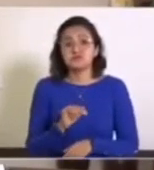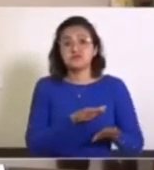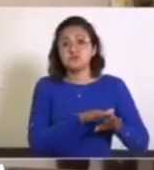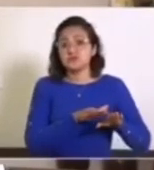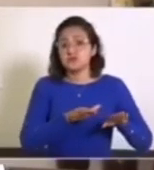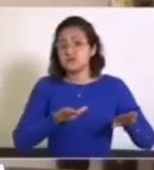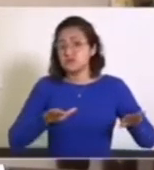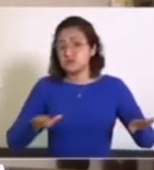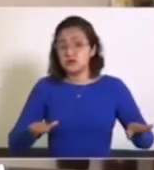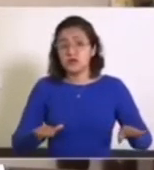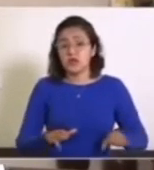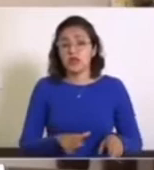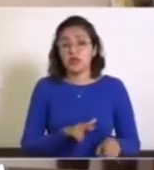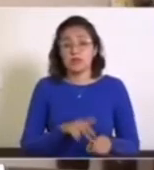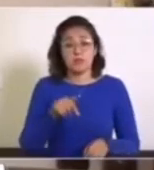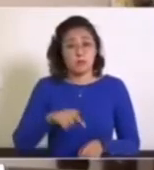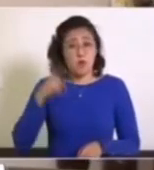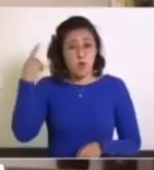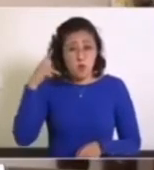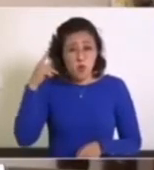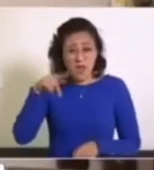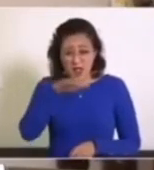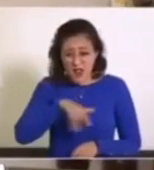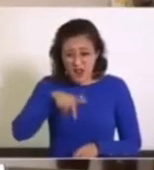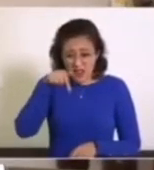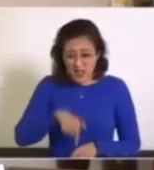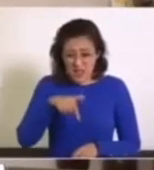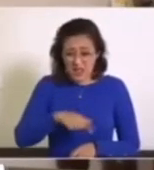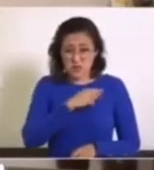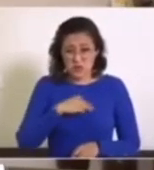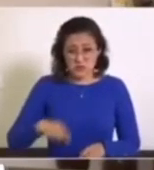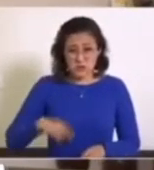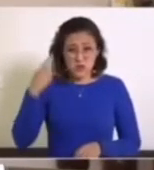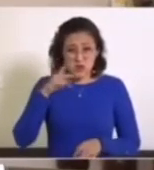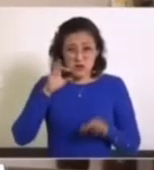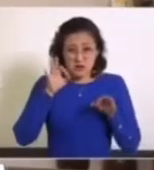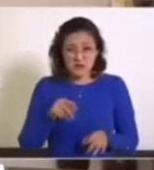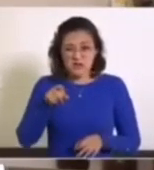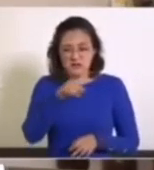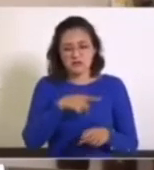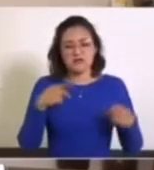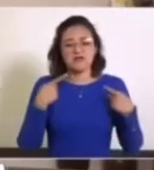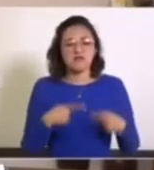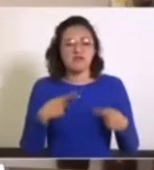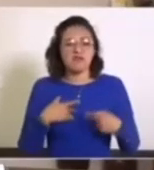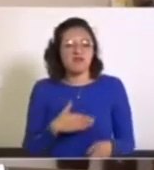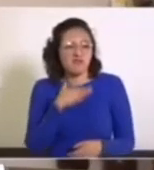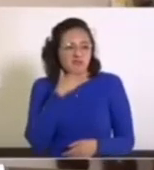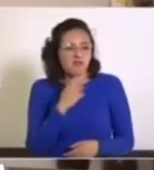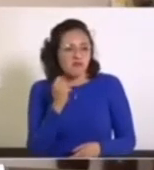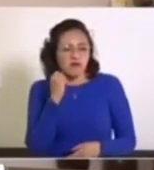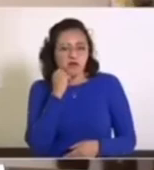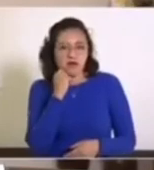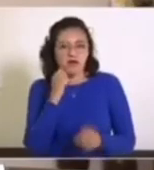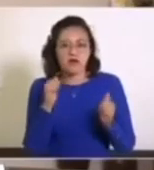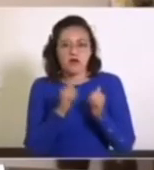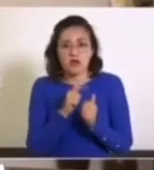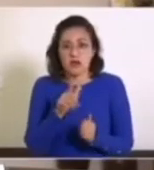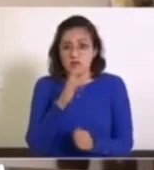Sostenido. Pero Puebla capital que su sociedad asuma con